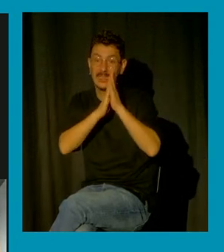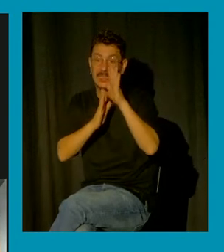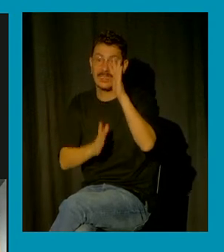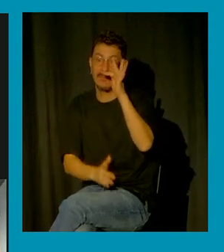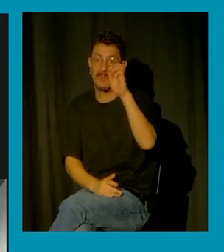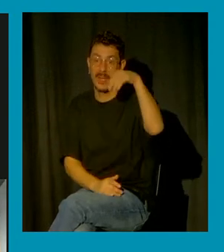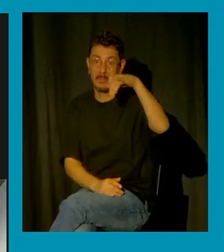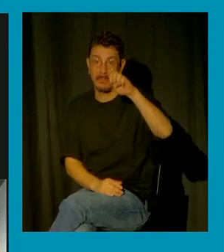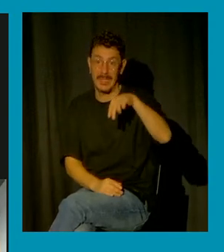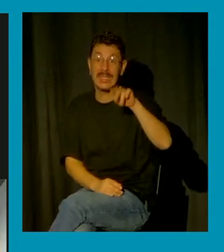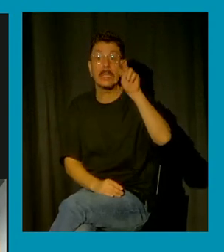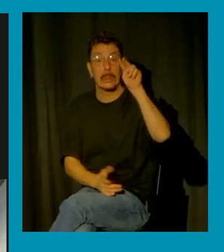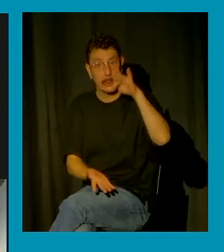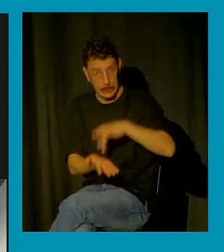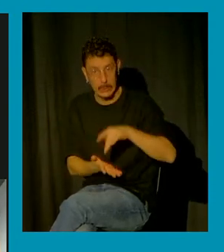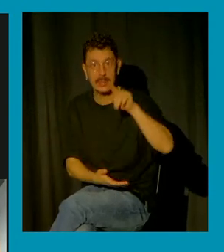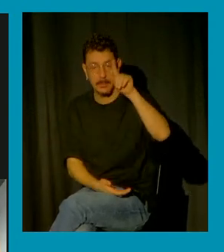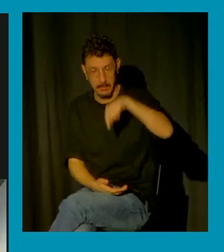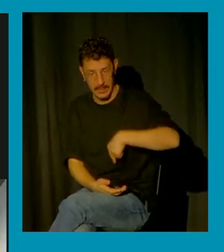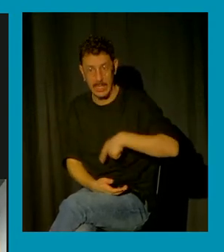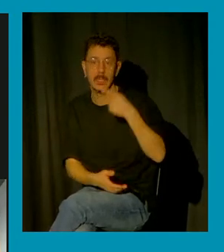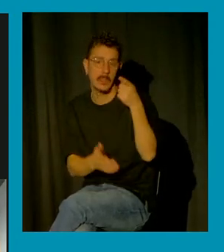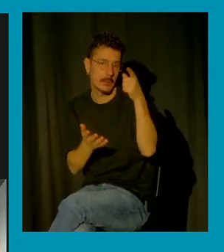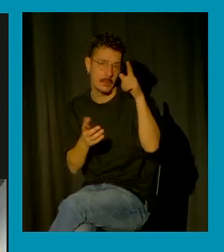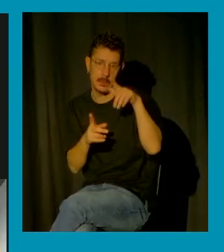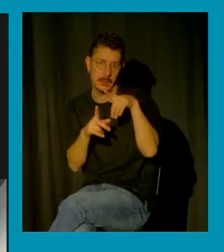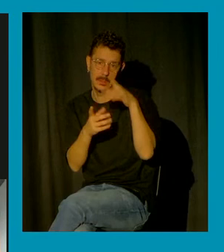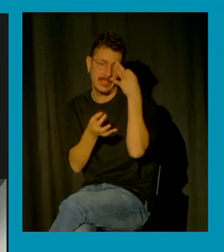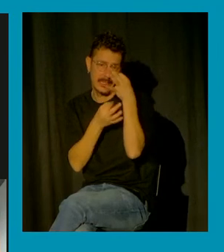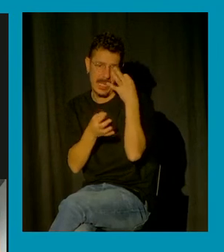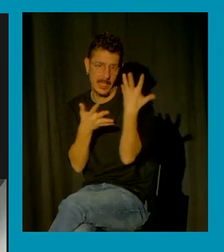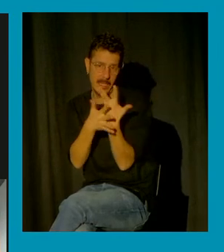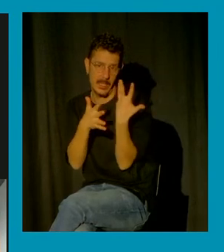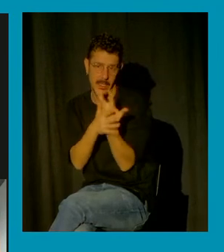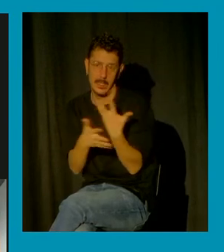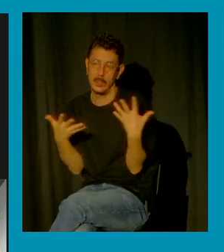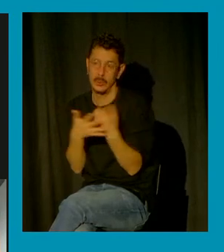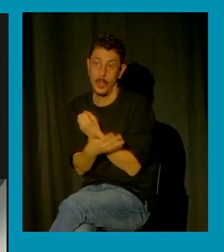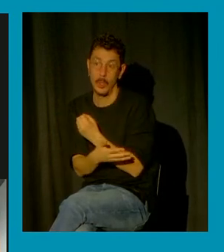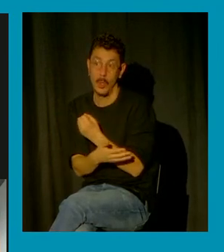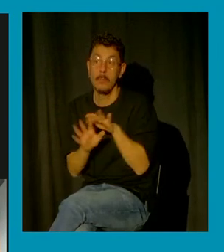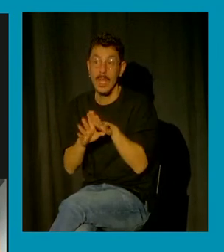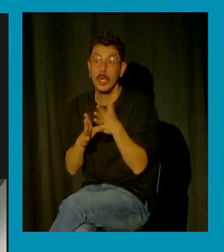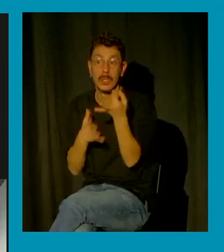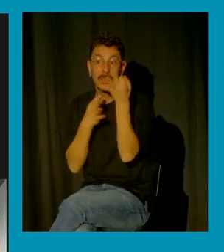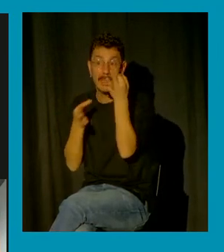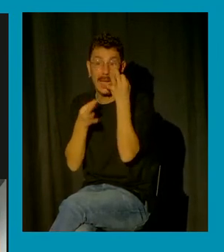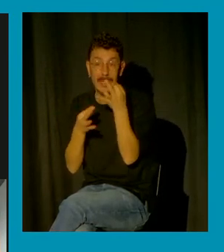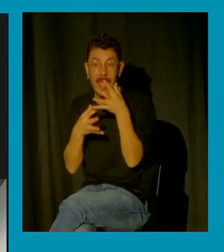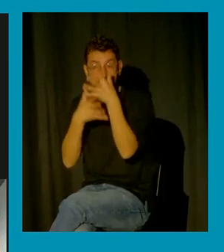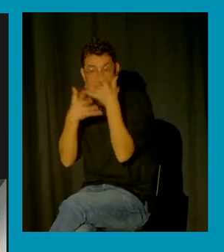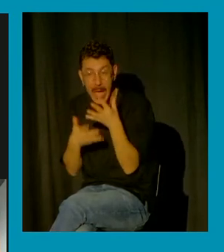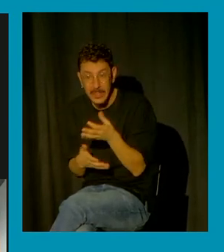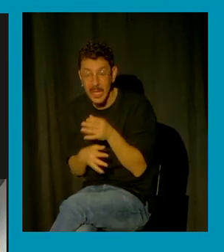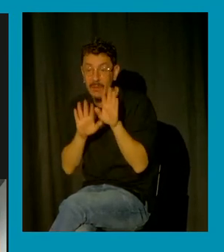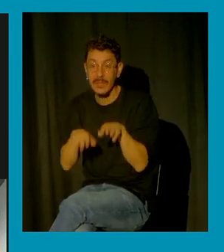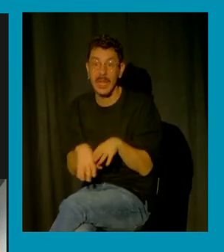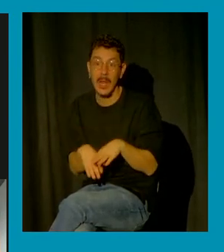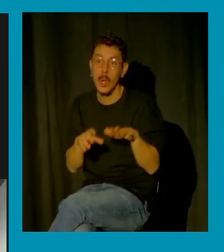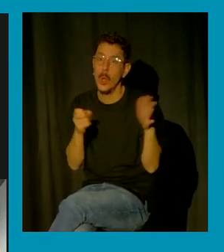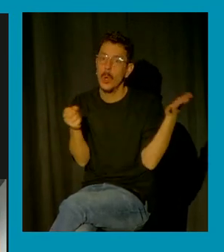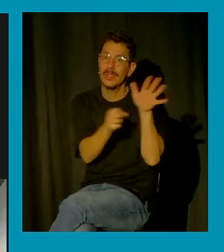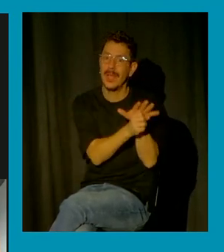detalles cuando estamos de frente a todos esos detalles es imposible saber lo que se esconde detrás entonces la propuesta precisamente es esto